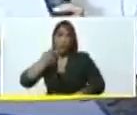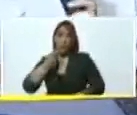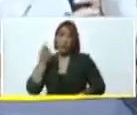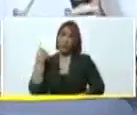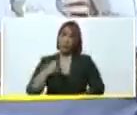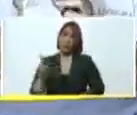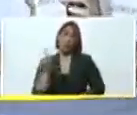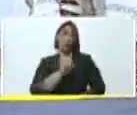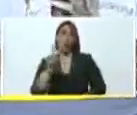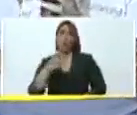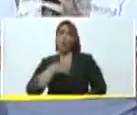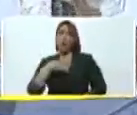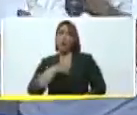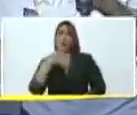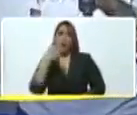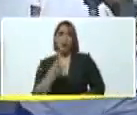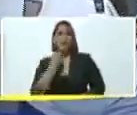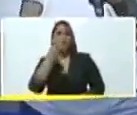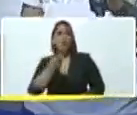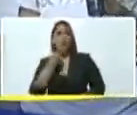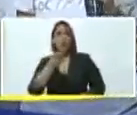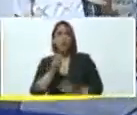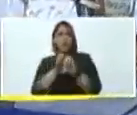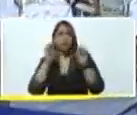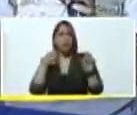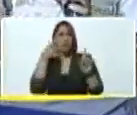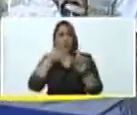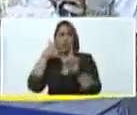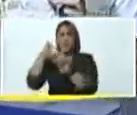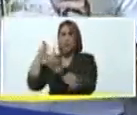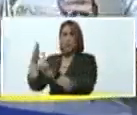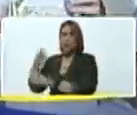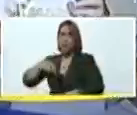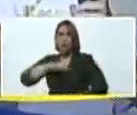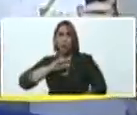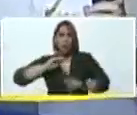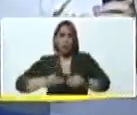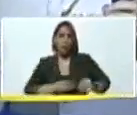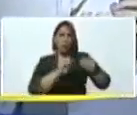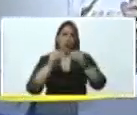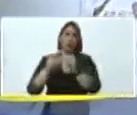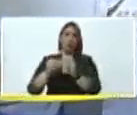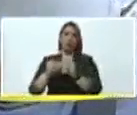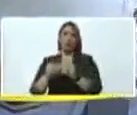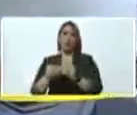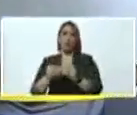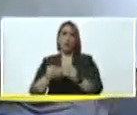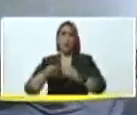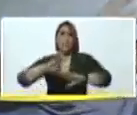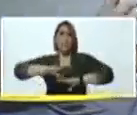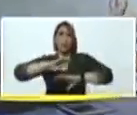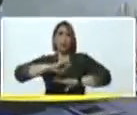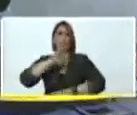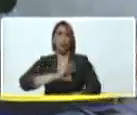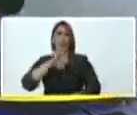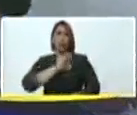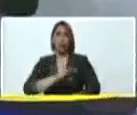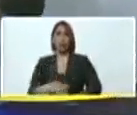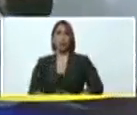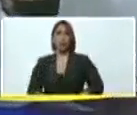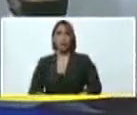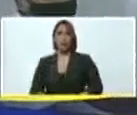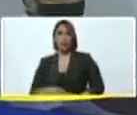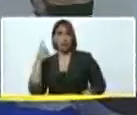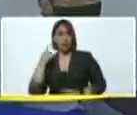que no nos puede faltar, son las políticas educativas. Si vamos a ir a la recuperación del estado de bienestar social, debemos